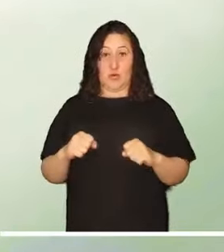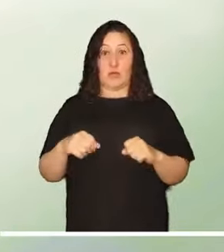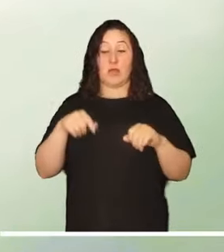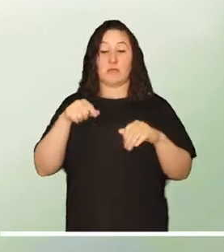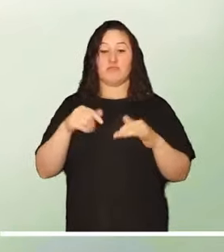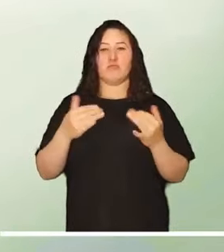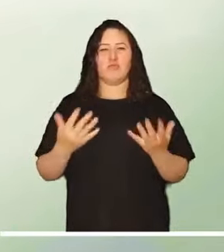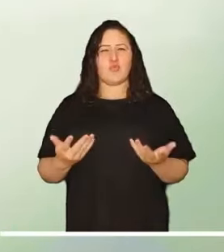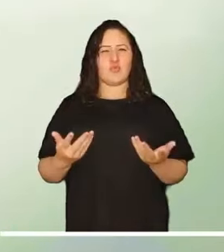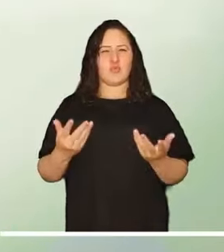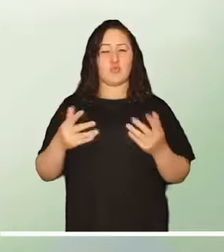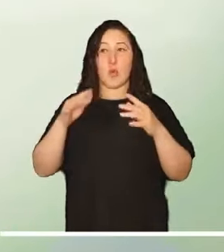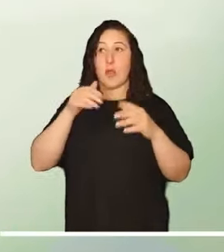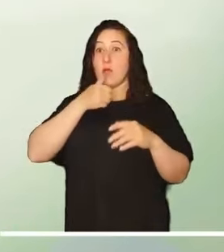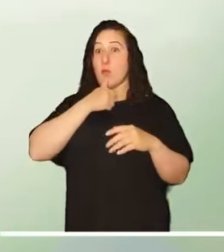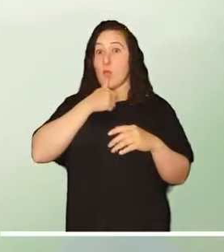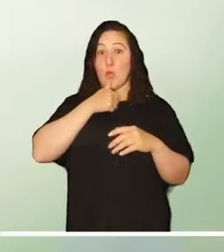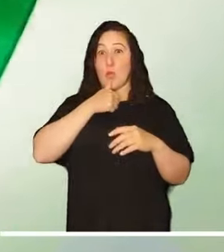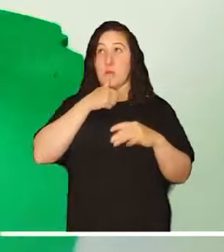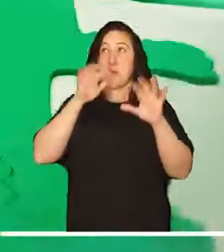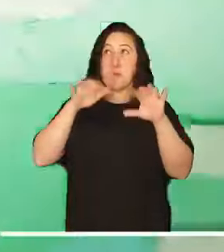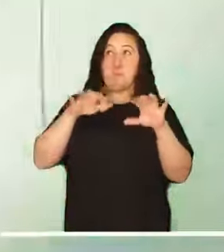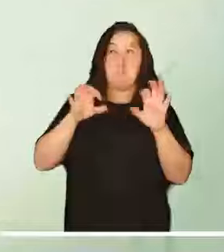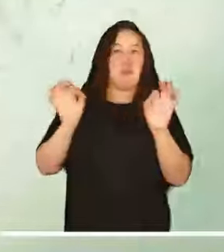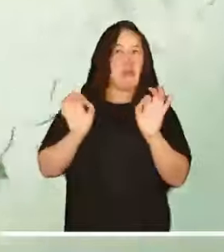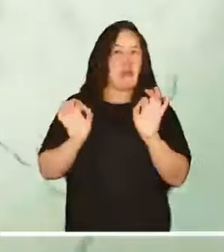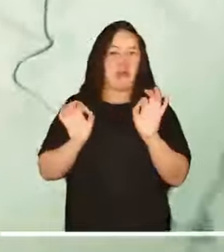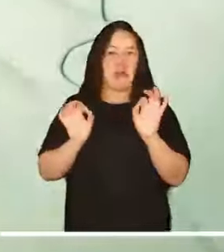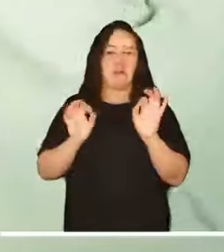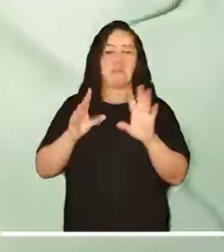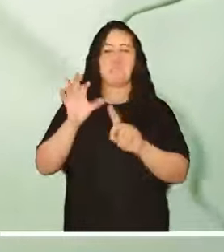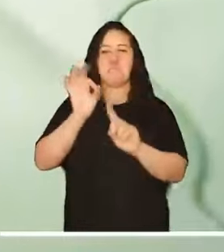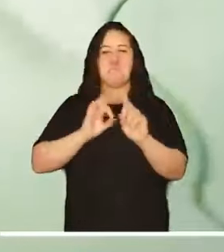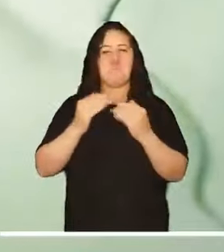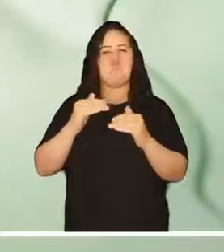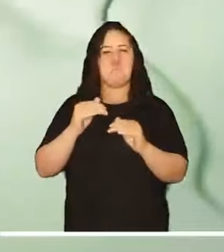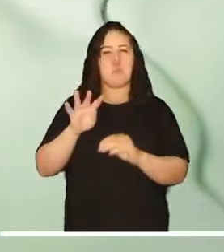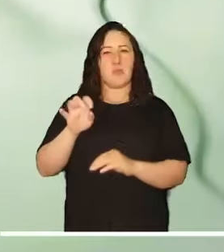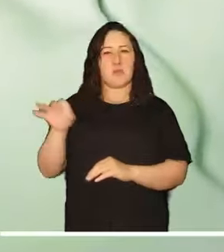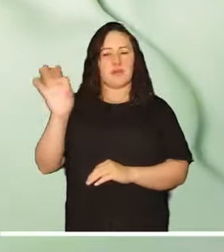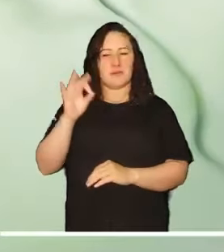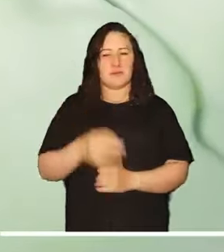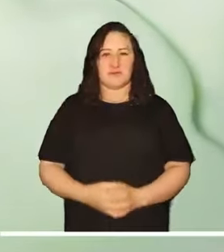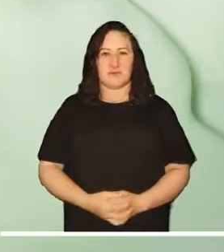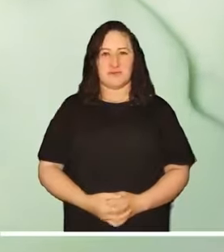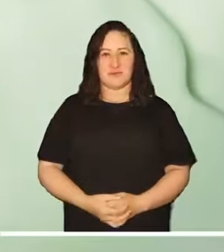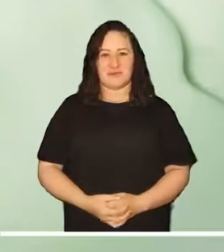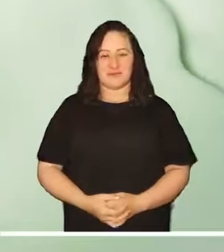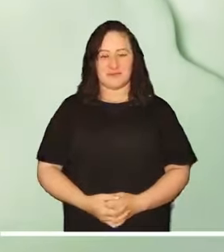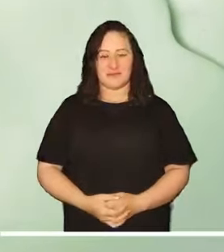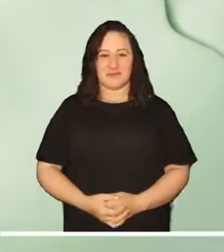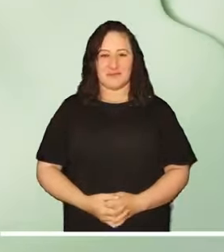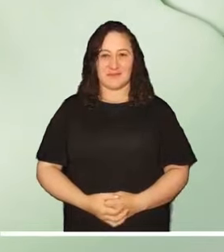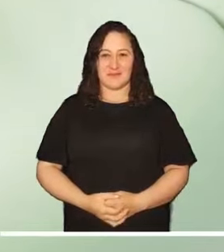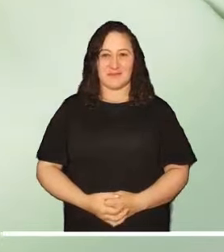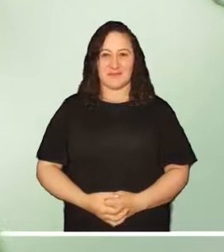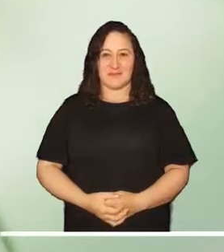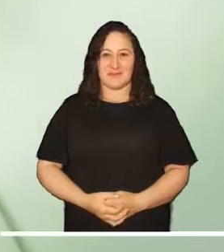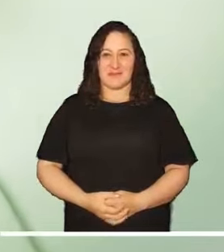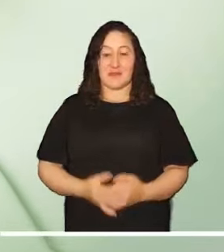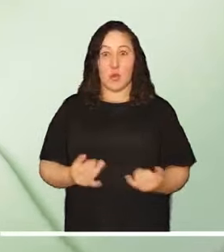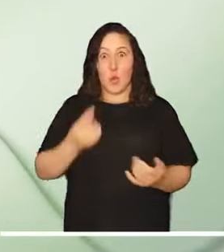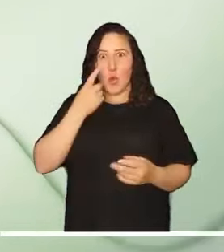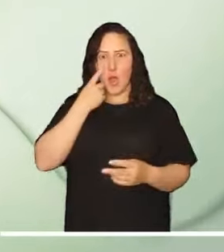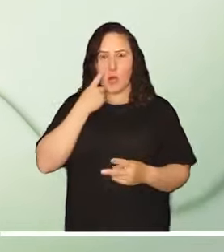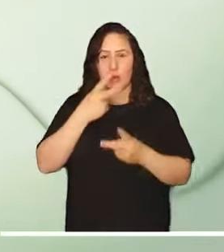precipitaciones notables. En Bogotá se plantea un inicio de jornada sin agua y con una temperatura mínima de